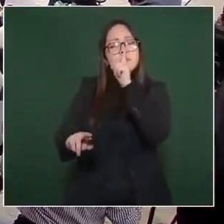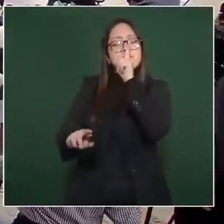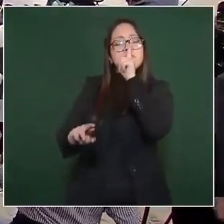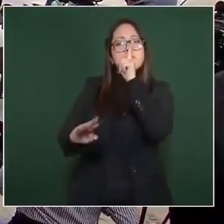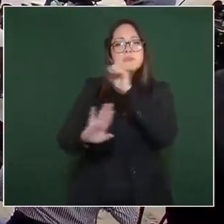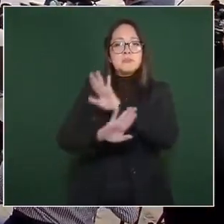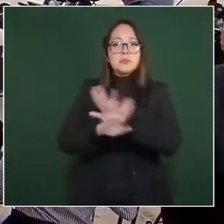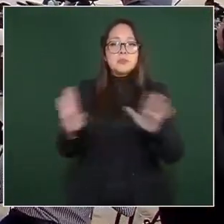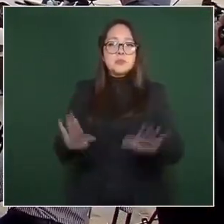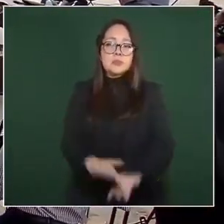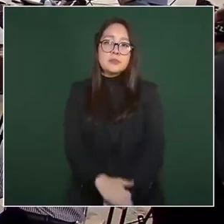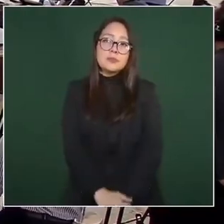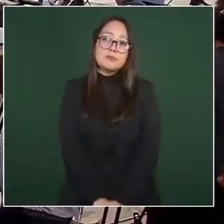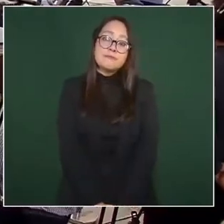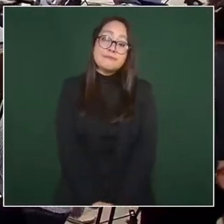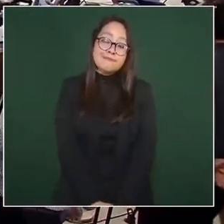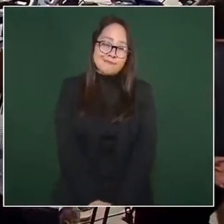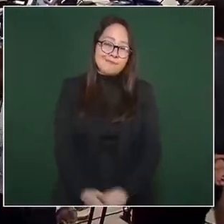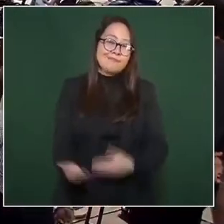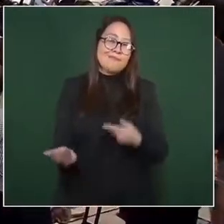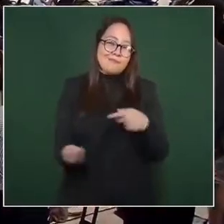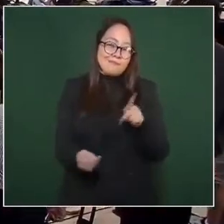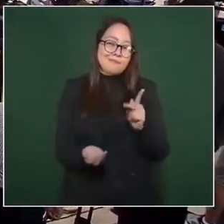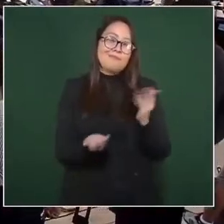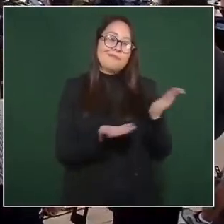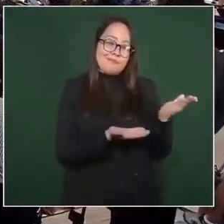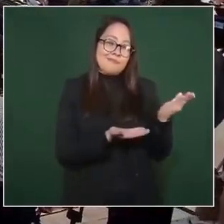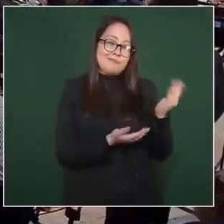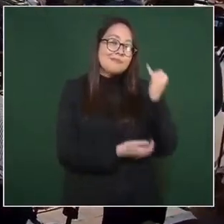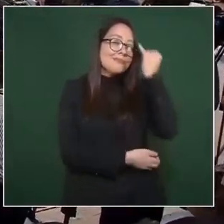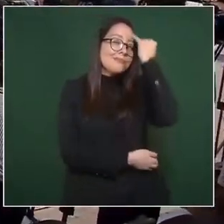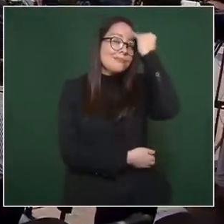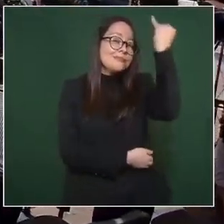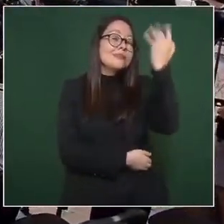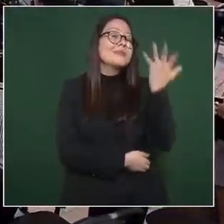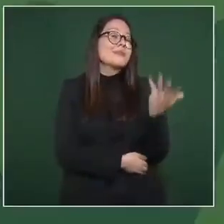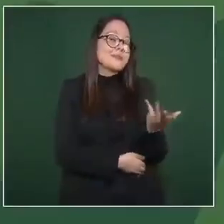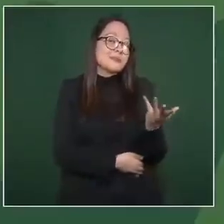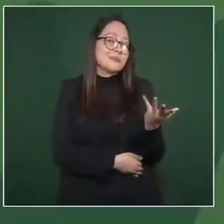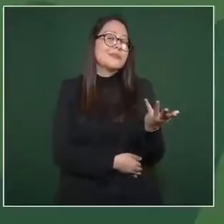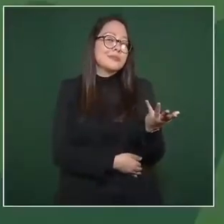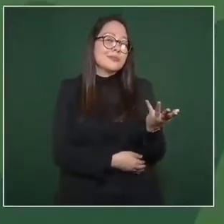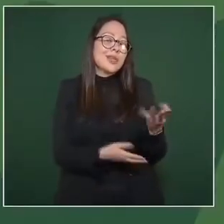pero esto da una idea de cómo